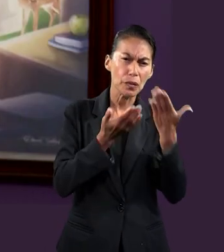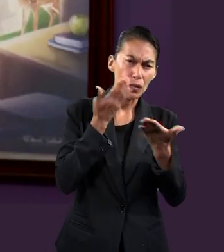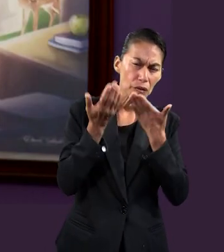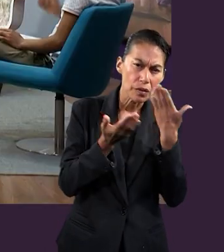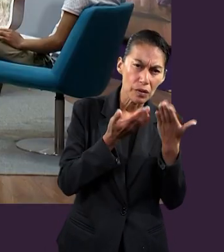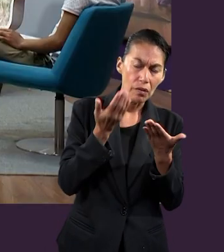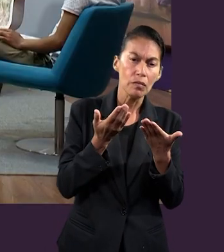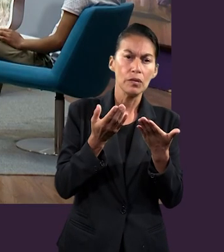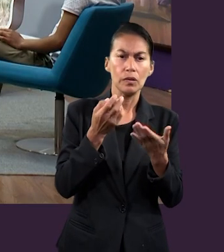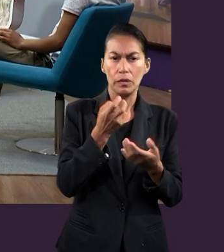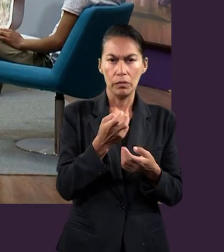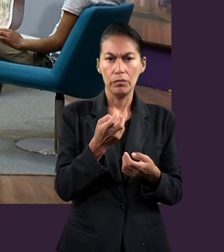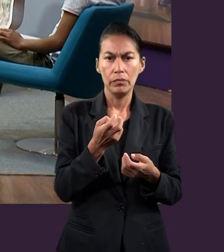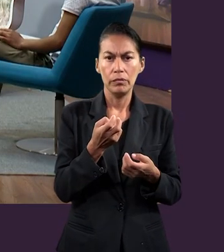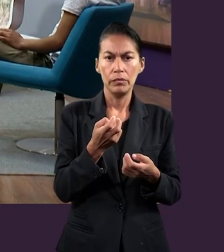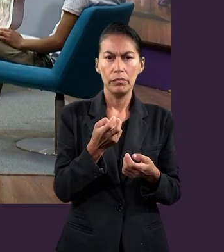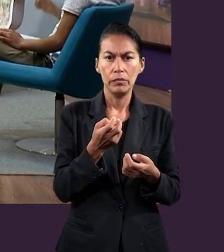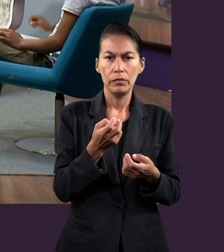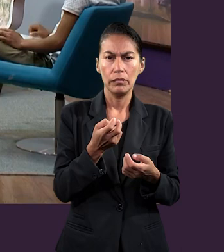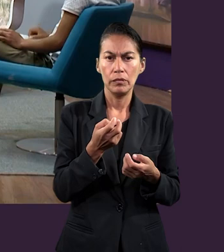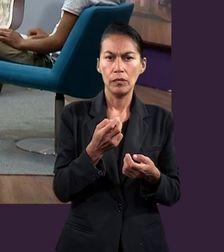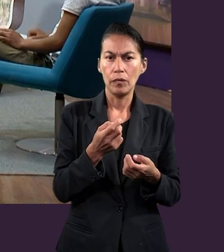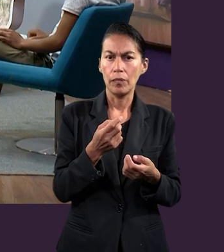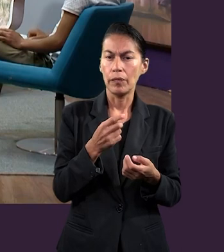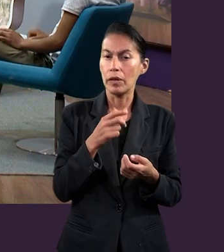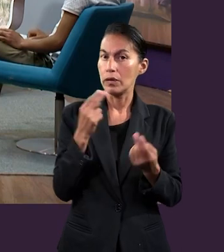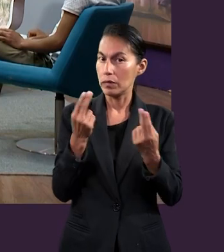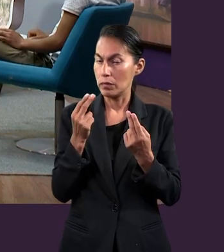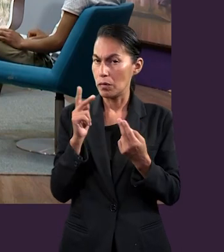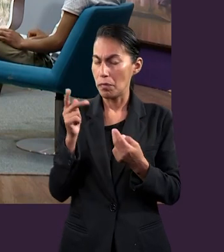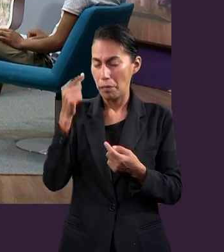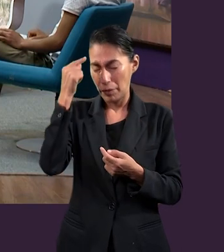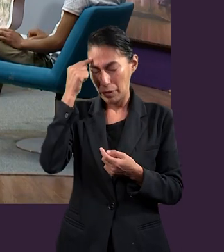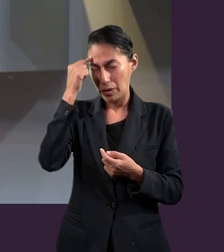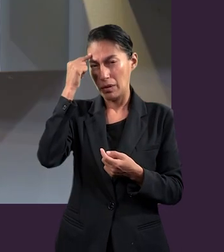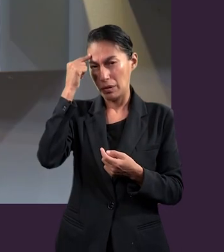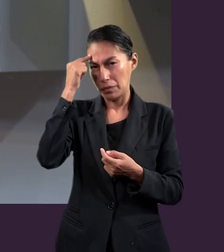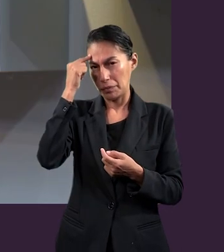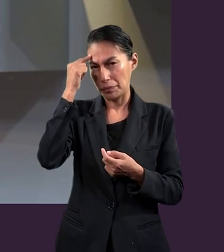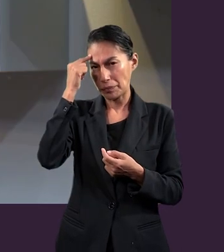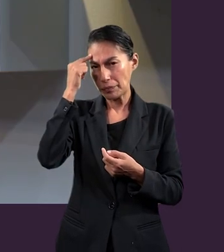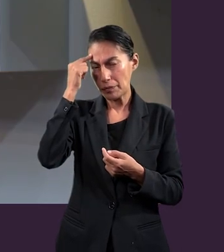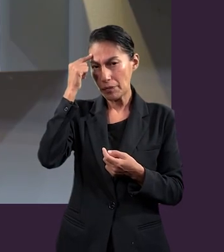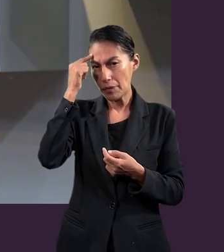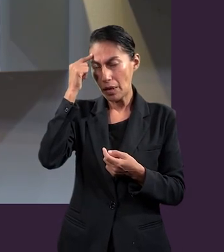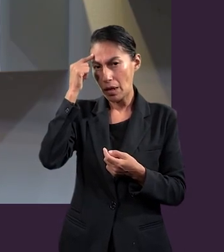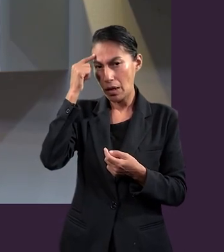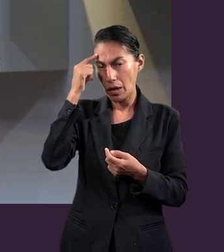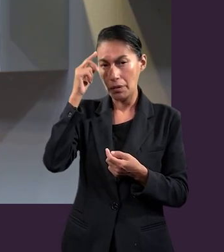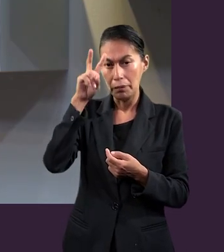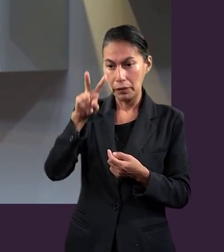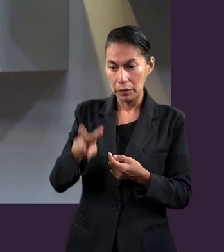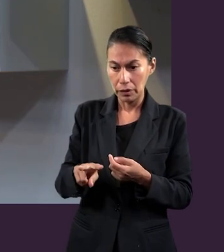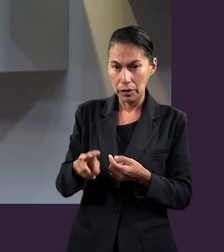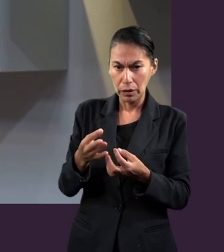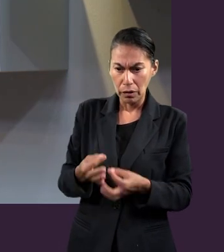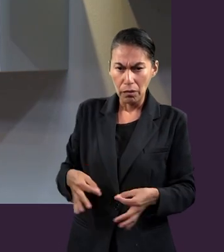las ideas que vimos durante esta semana, hay que tener una pregunta en mente. ¿Qué verdades importantes